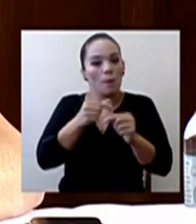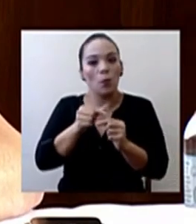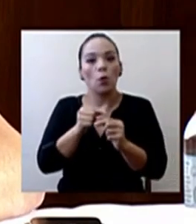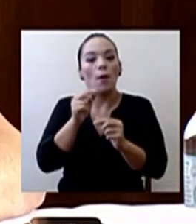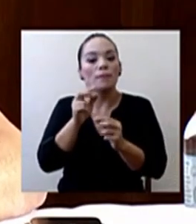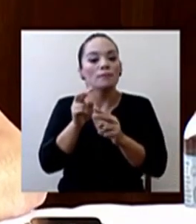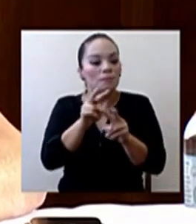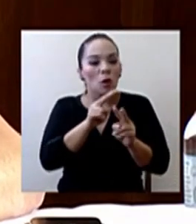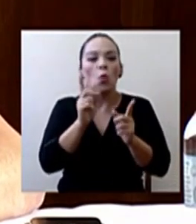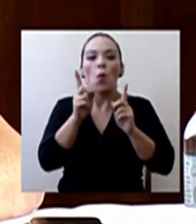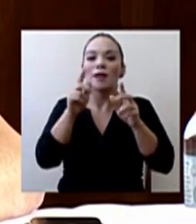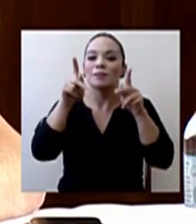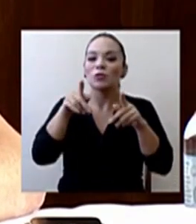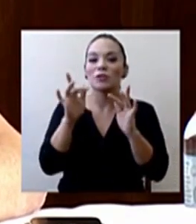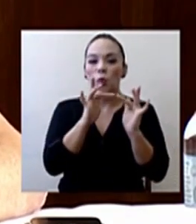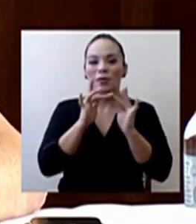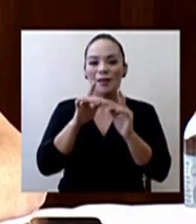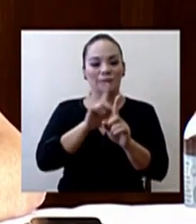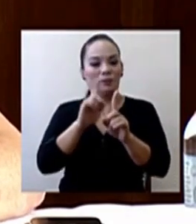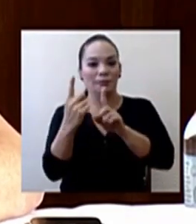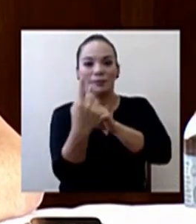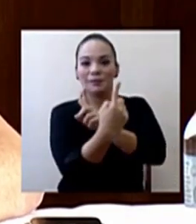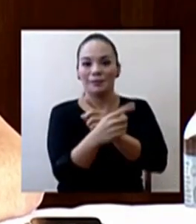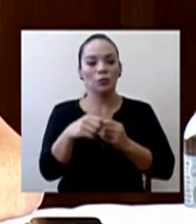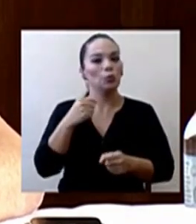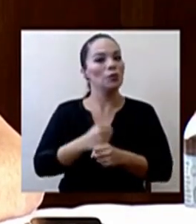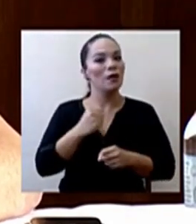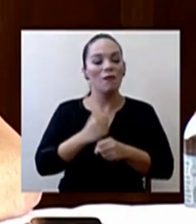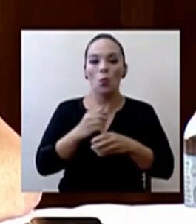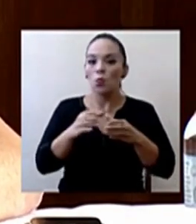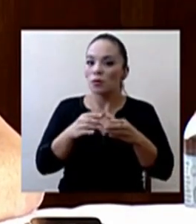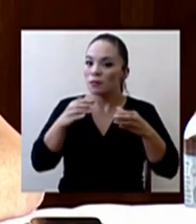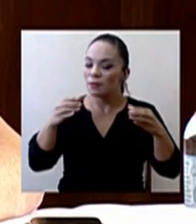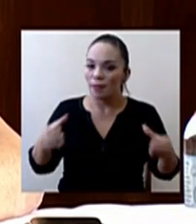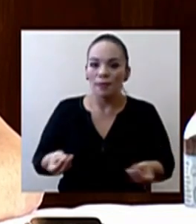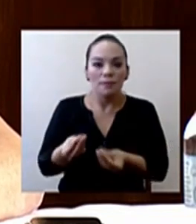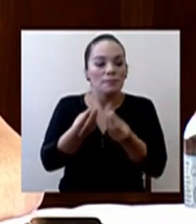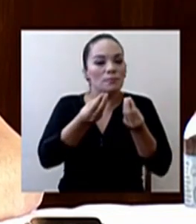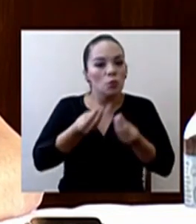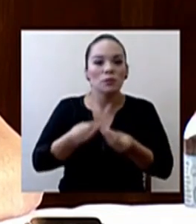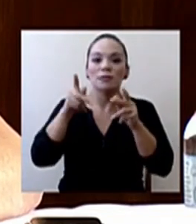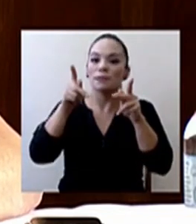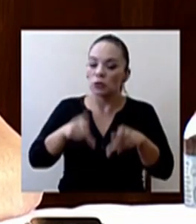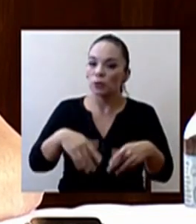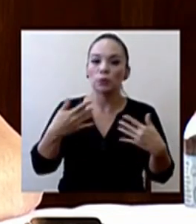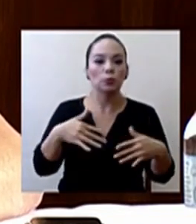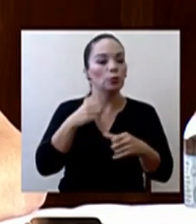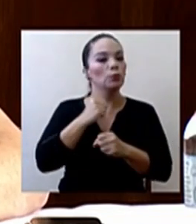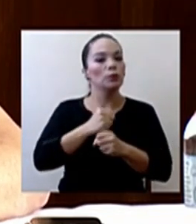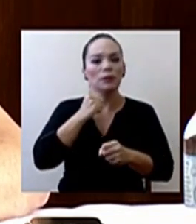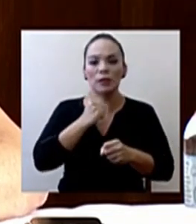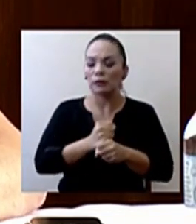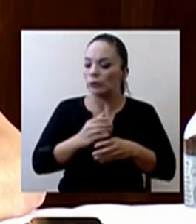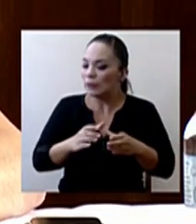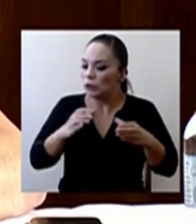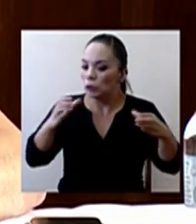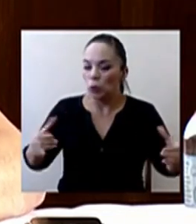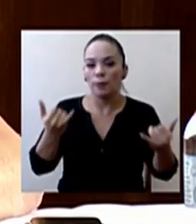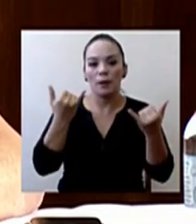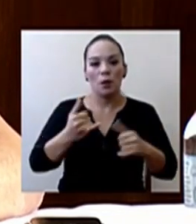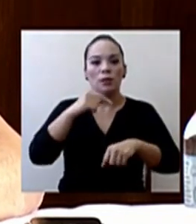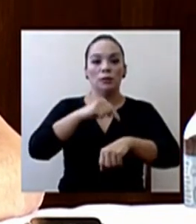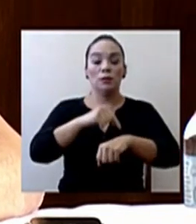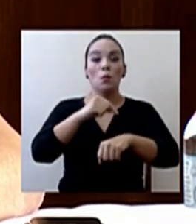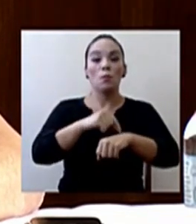contactos. Créanme que es un trabajo inmenso en el cual hay muchísimas personas que están haciendo un trabajo enorme en este momento